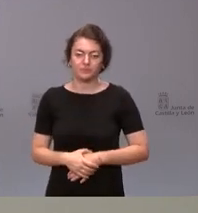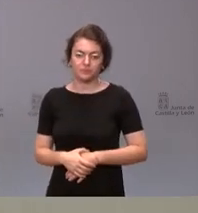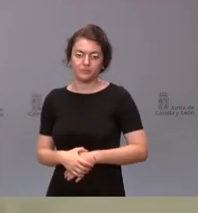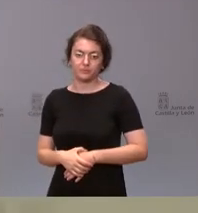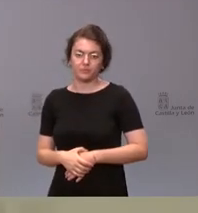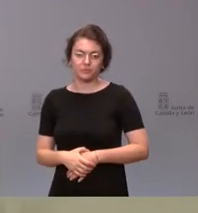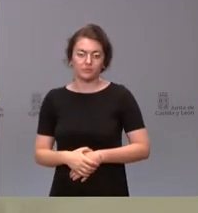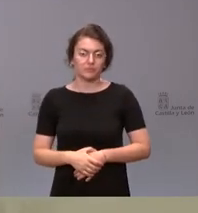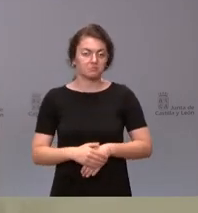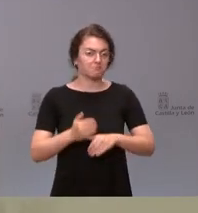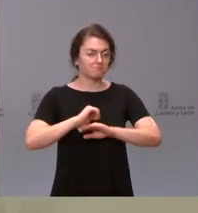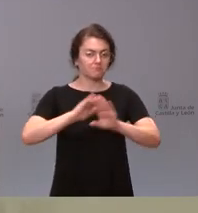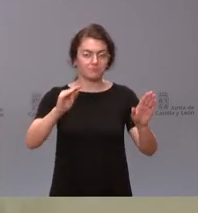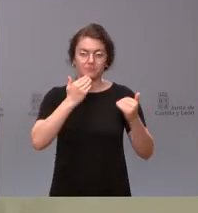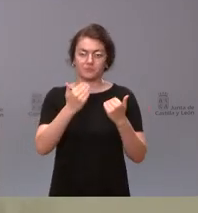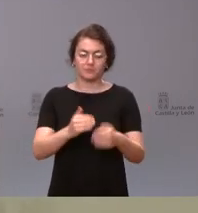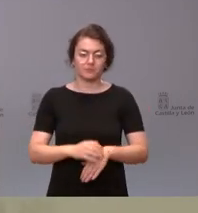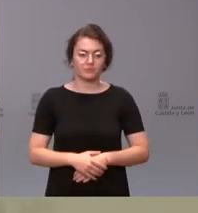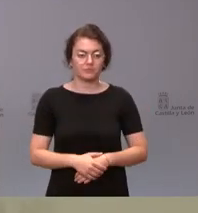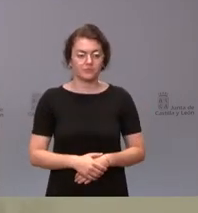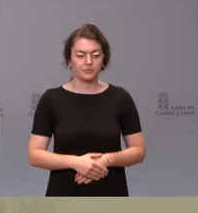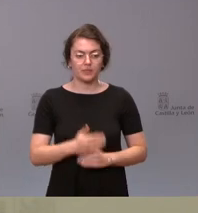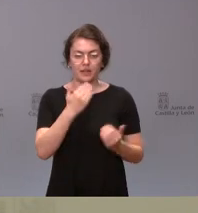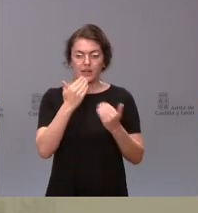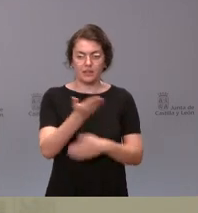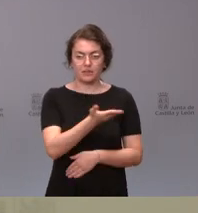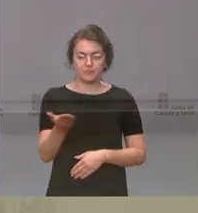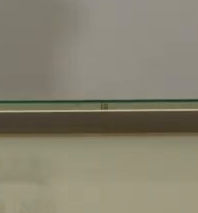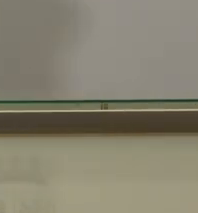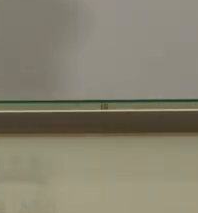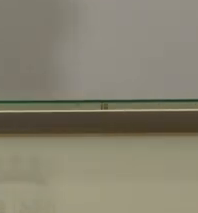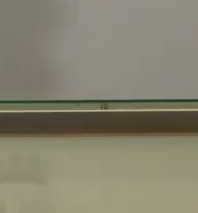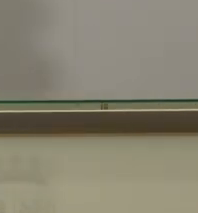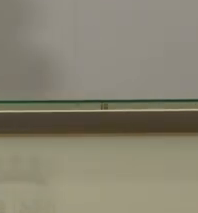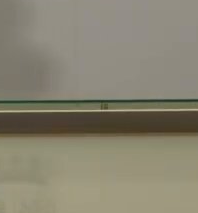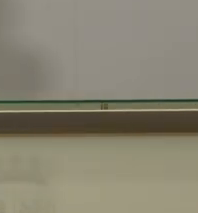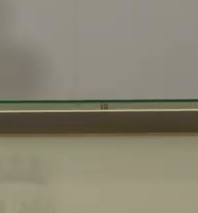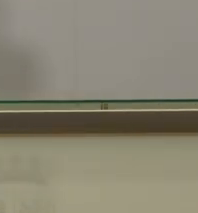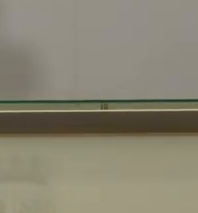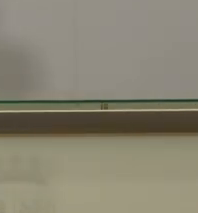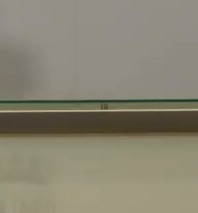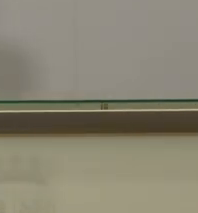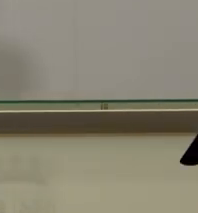pues esto es todo gracias gracias a ustedes gracias gracias gracias Gracias.